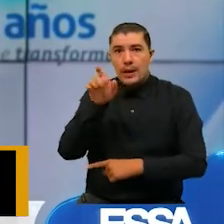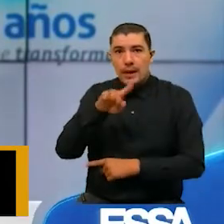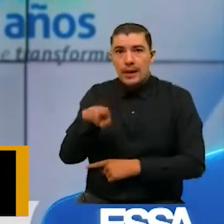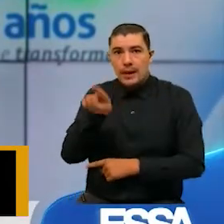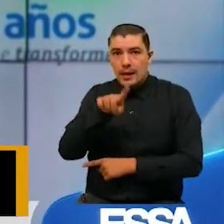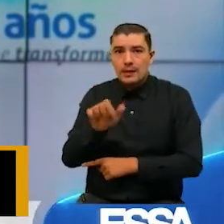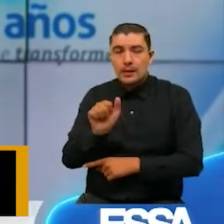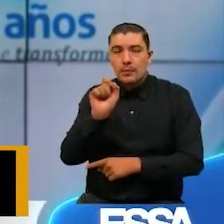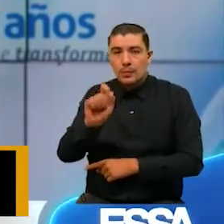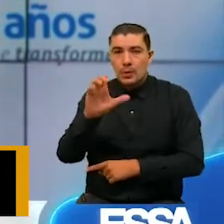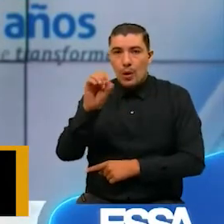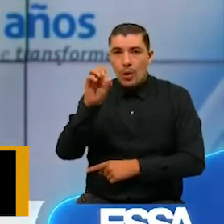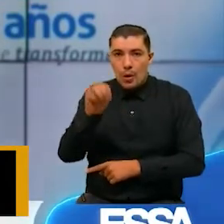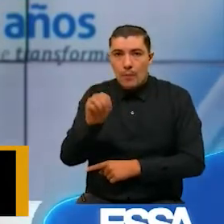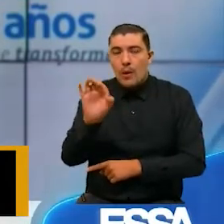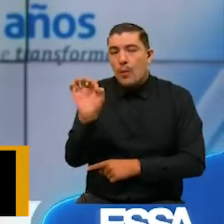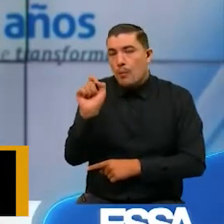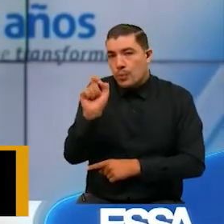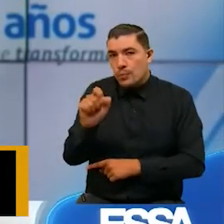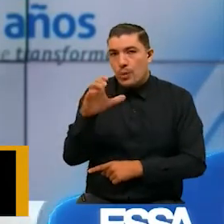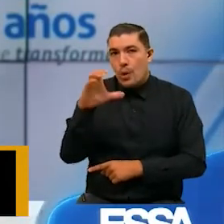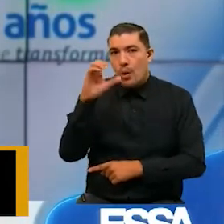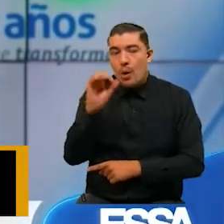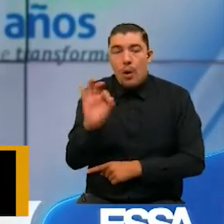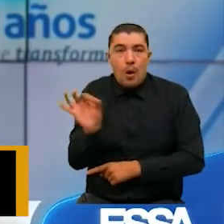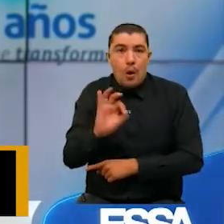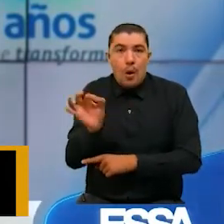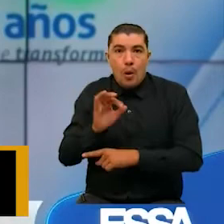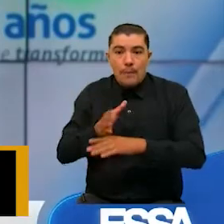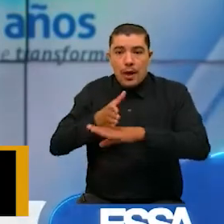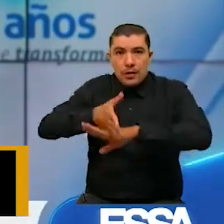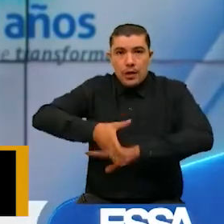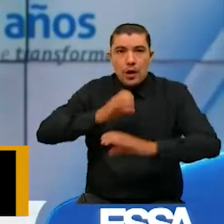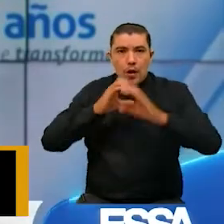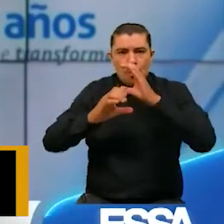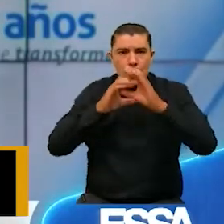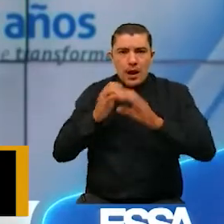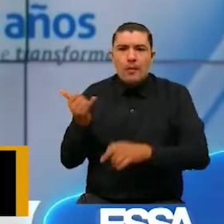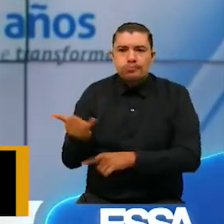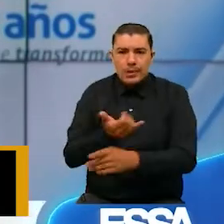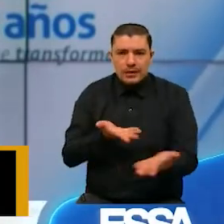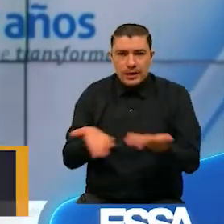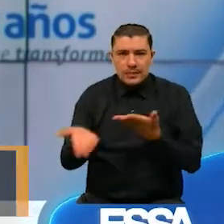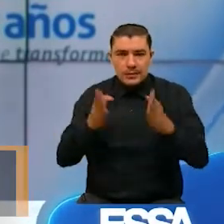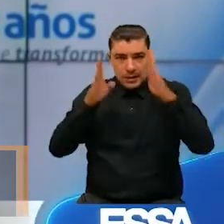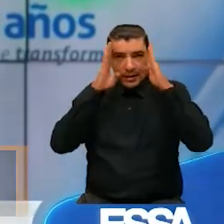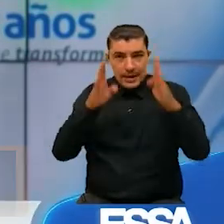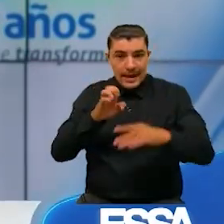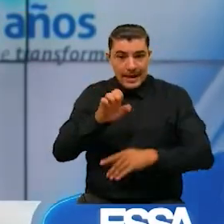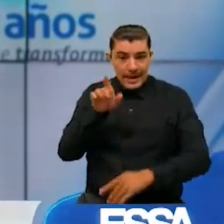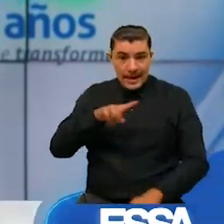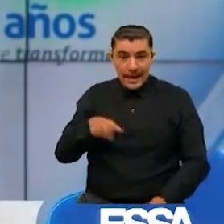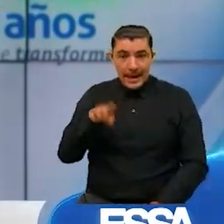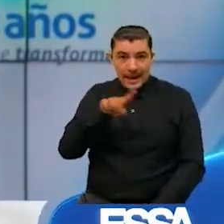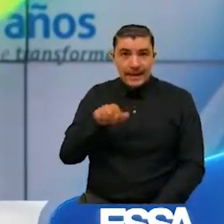.co o comunícate a nuestros canales de atención al cliente. Esa, energía que transforma.